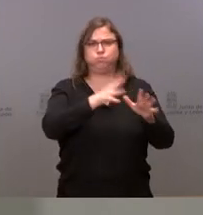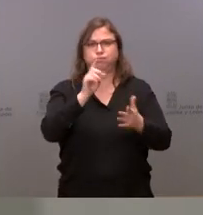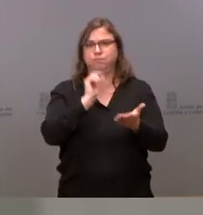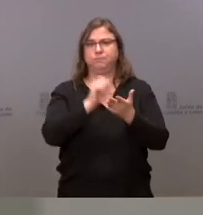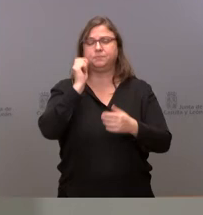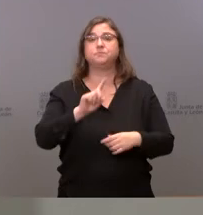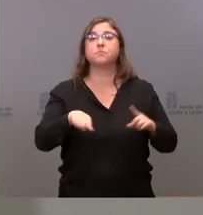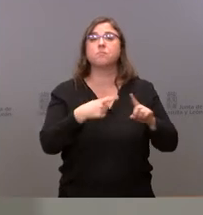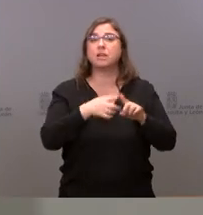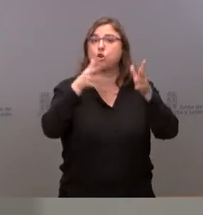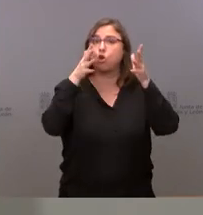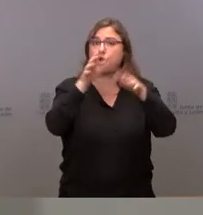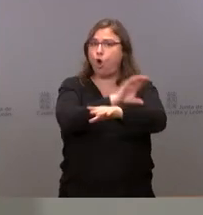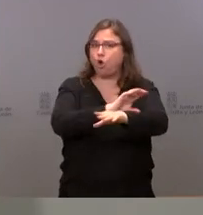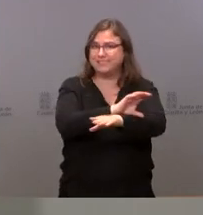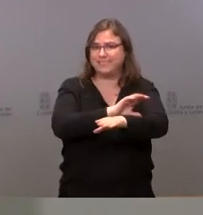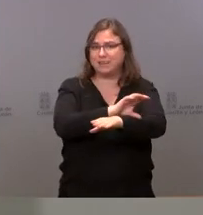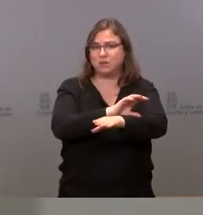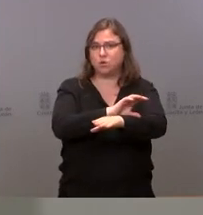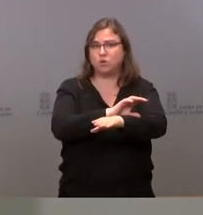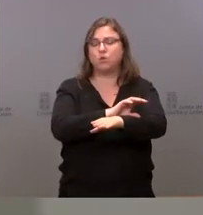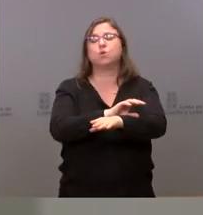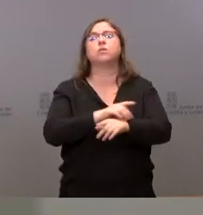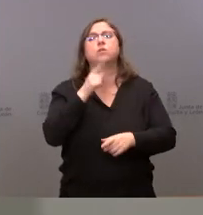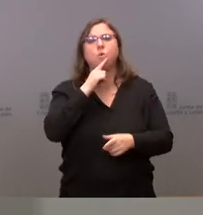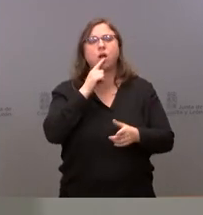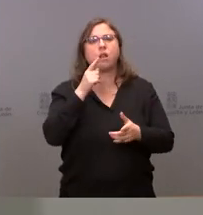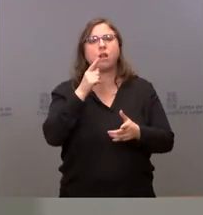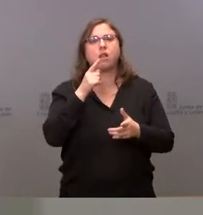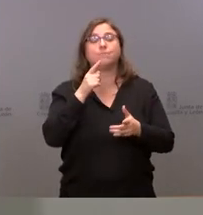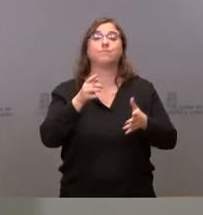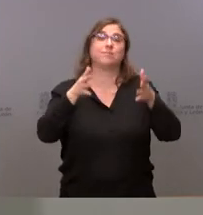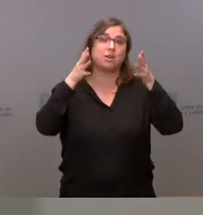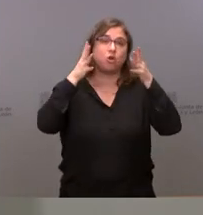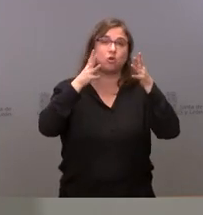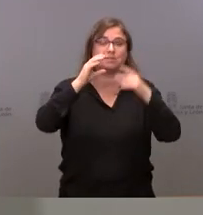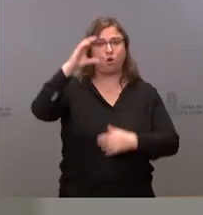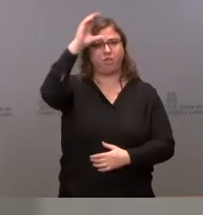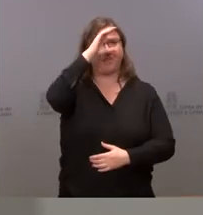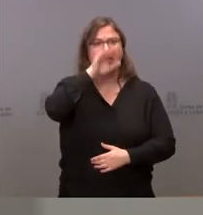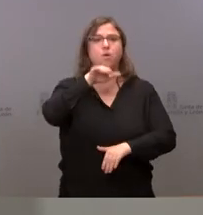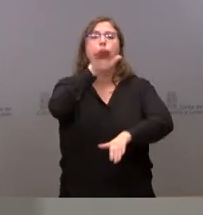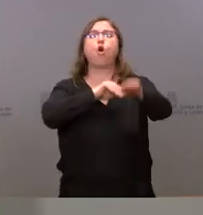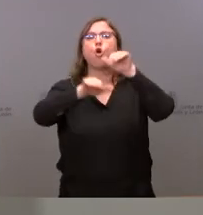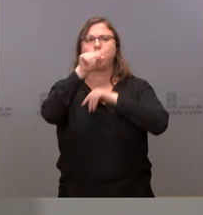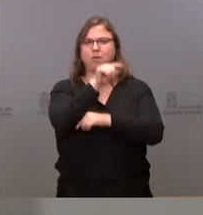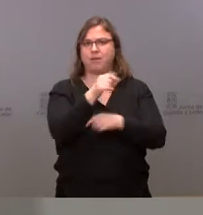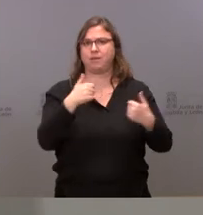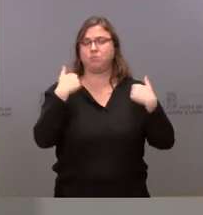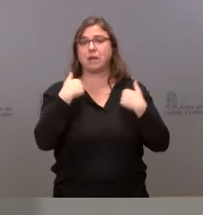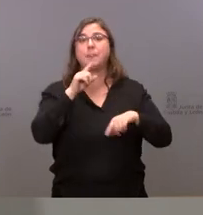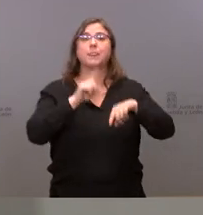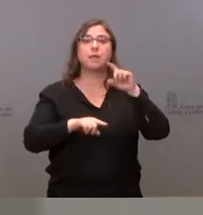y el consejero pues seguirá convocando y convocará al consejo científico en la medida en que lógicamente